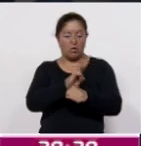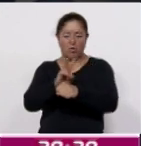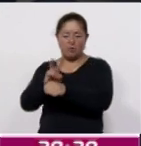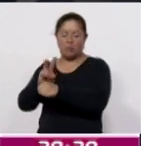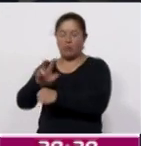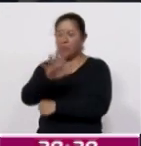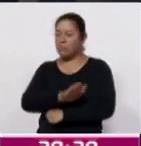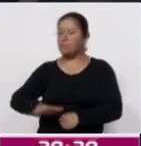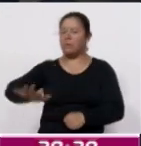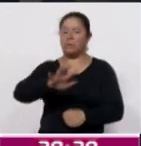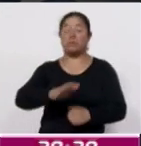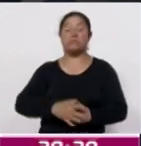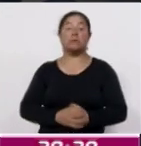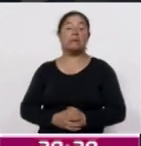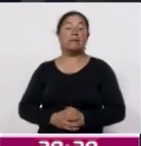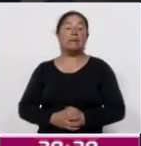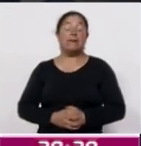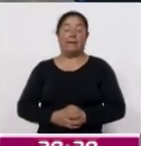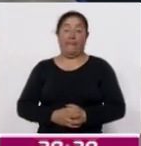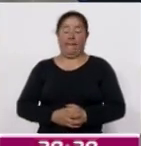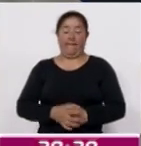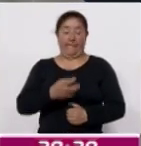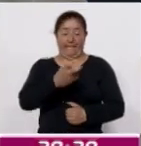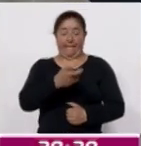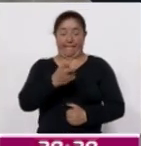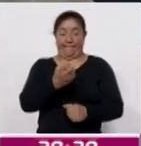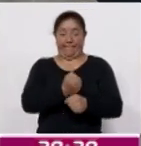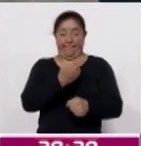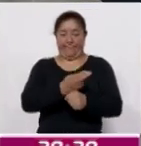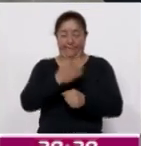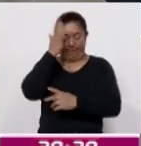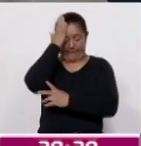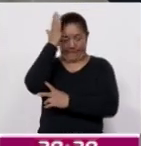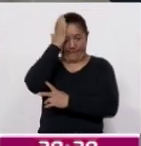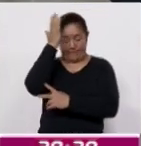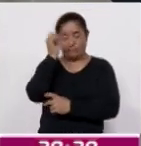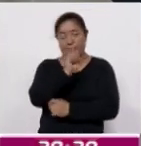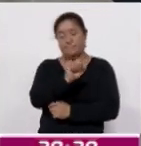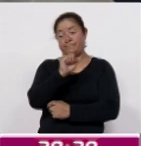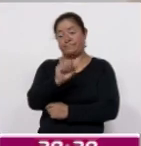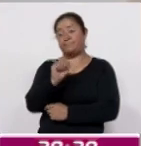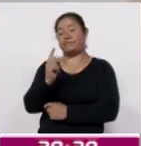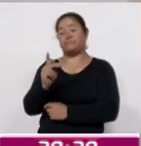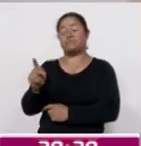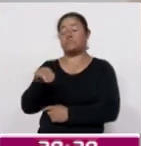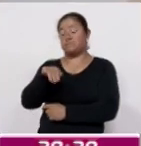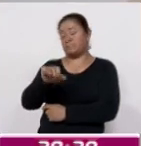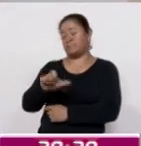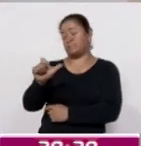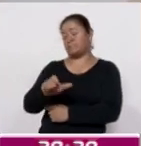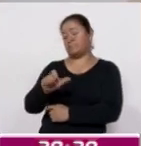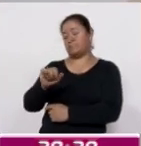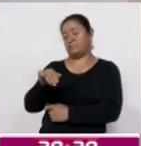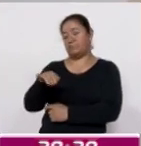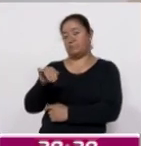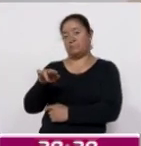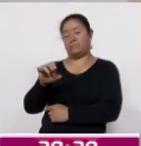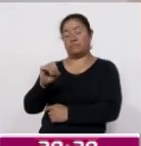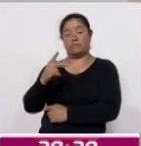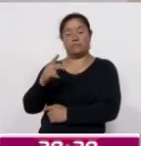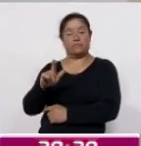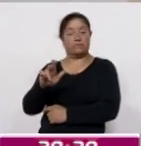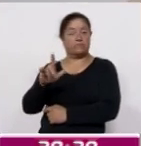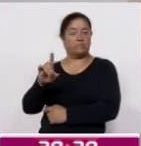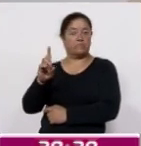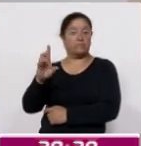de la demarcación. Durante el acto protocolario, el secretario ejecutivo del Sistema Estatal de Seguridad Pública, Maximino Hernández Pulido, informó que este